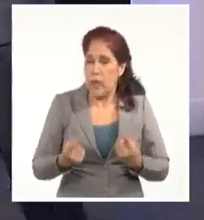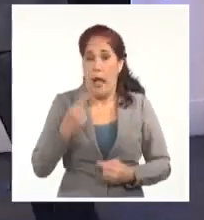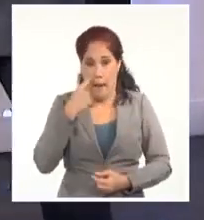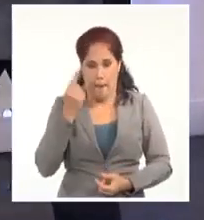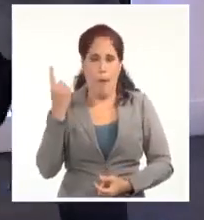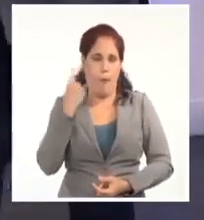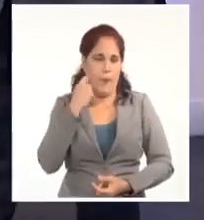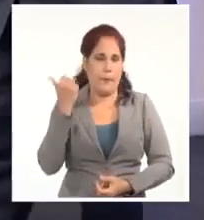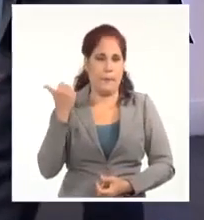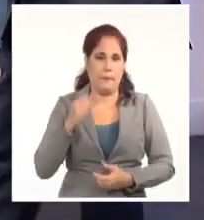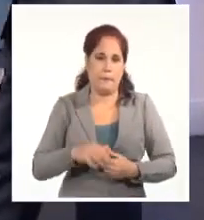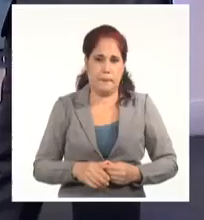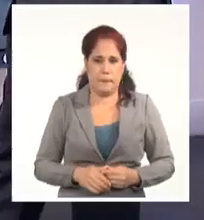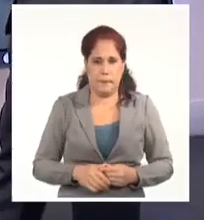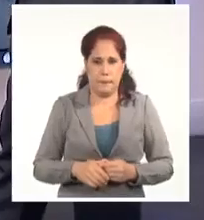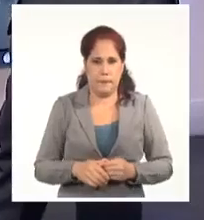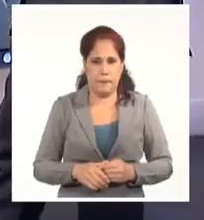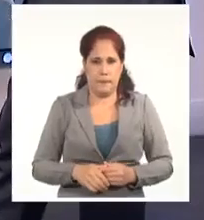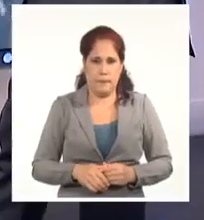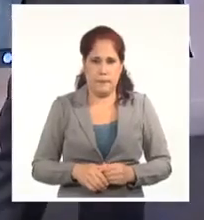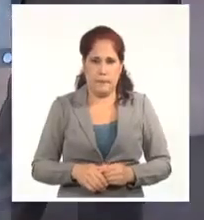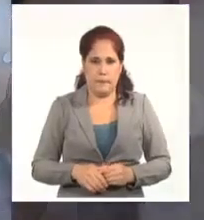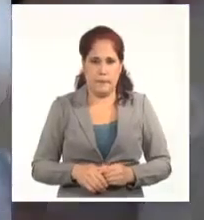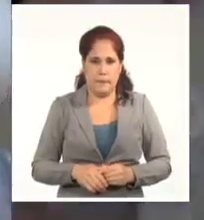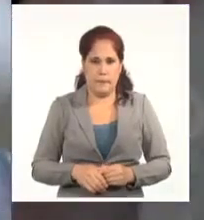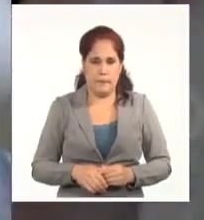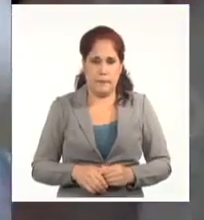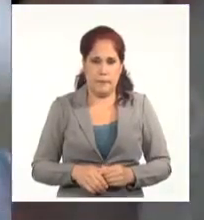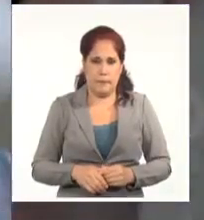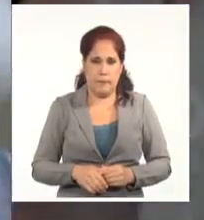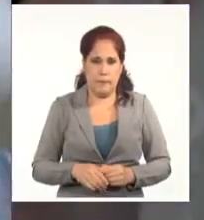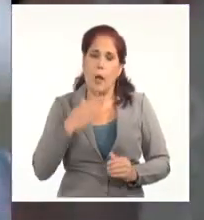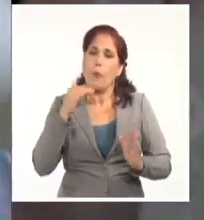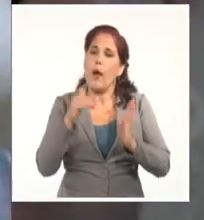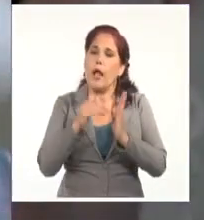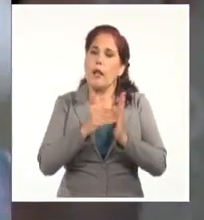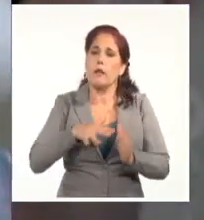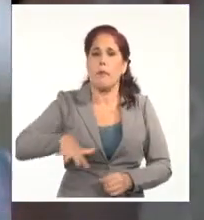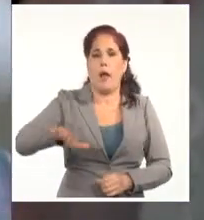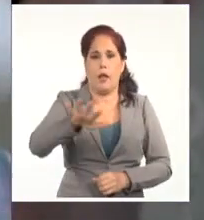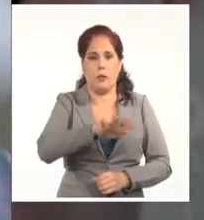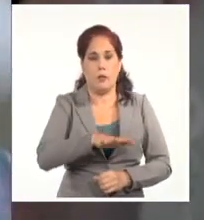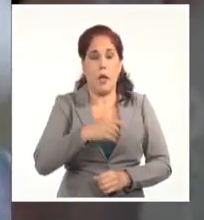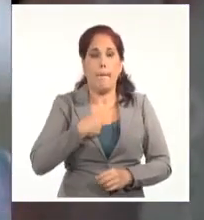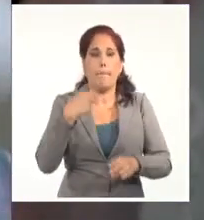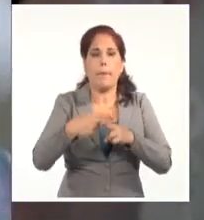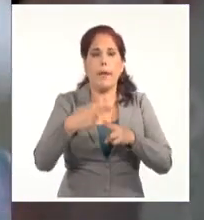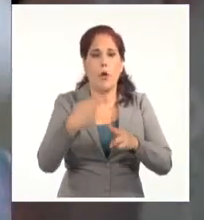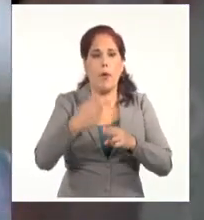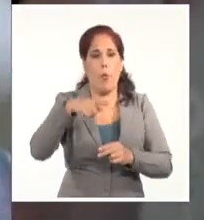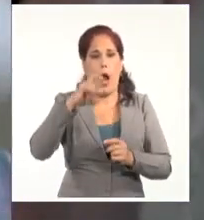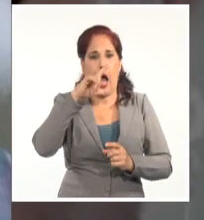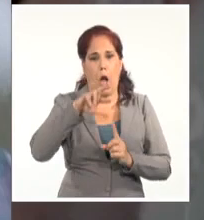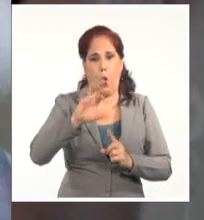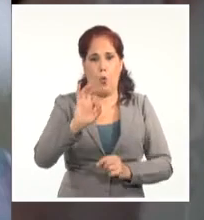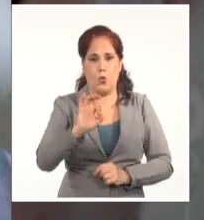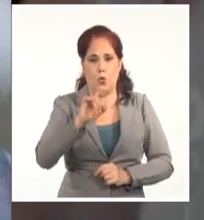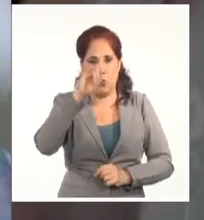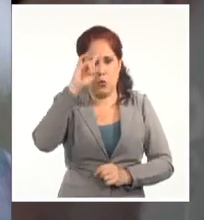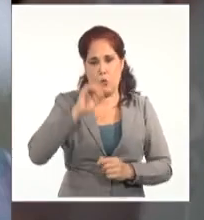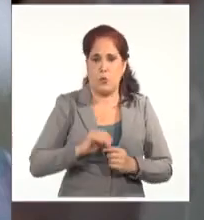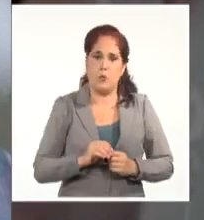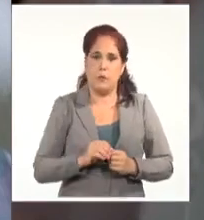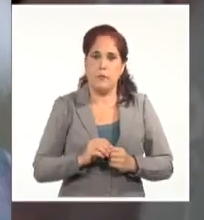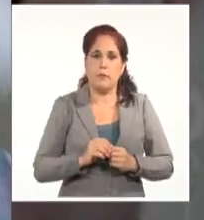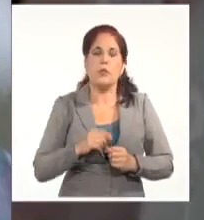escuchar lo que dijo este ciudadano cubano. Buenas. Buenas tardes. Mi nombre es Juan Carlos Charón, pero quiero